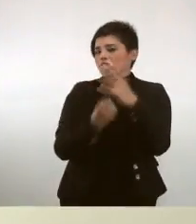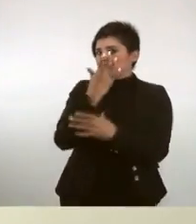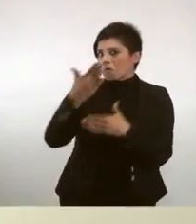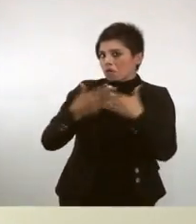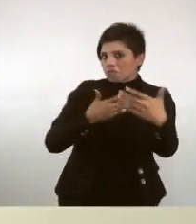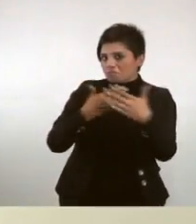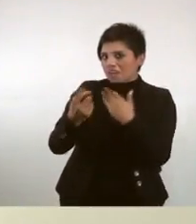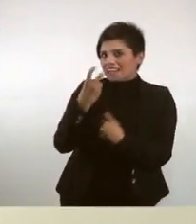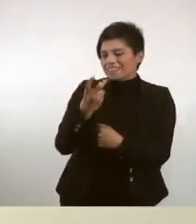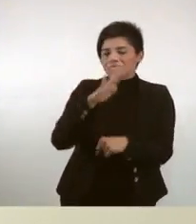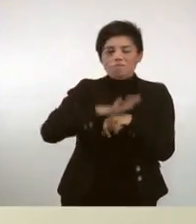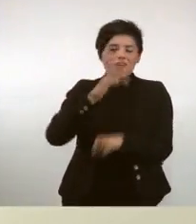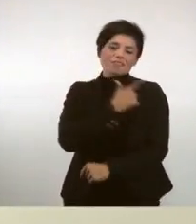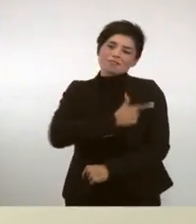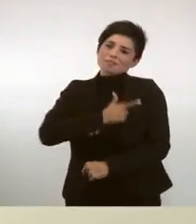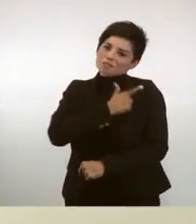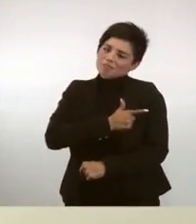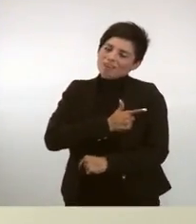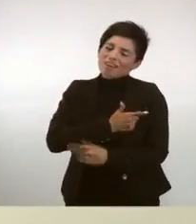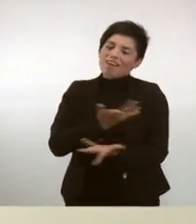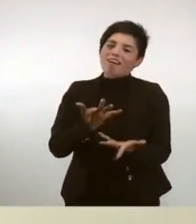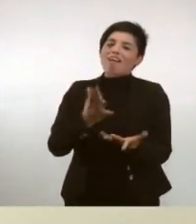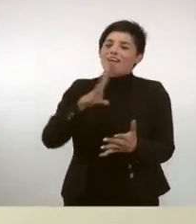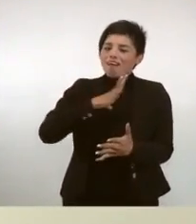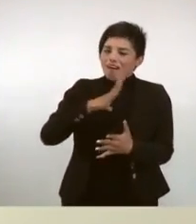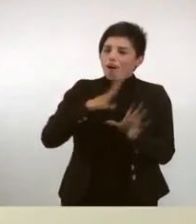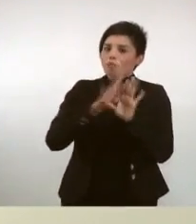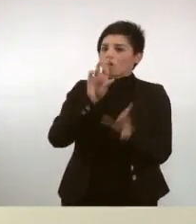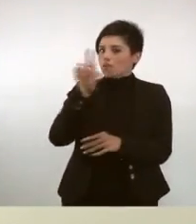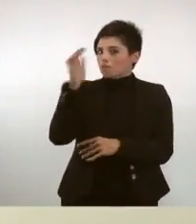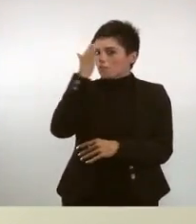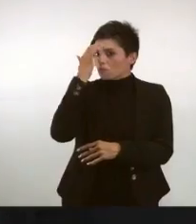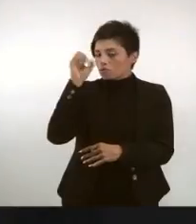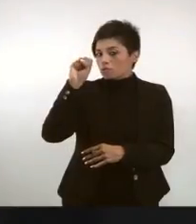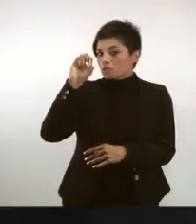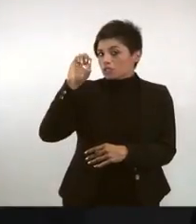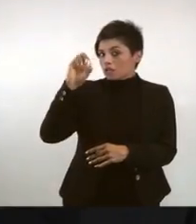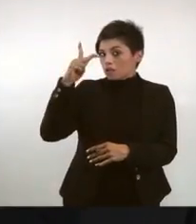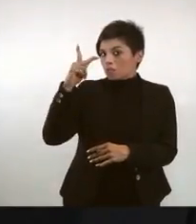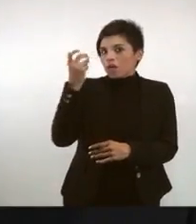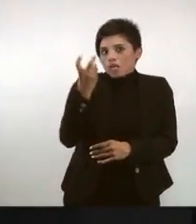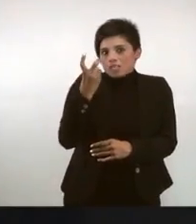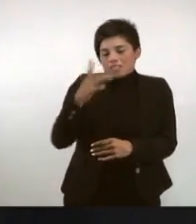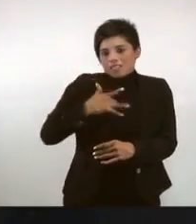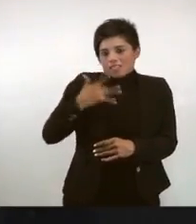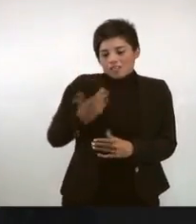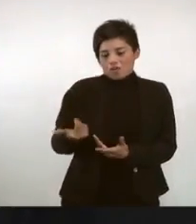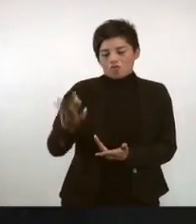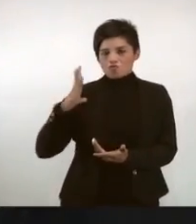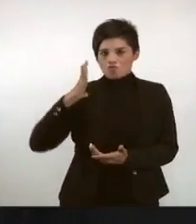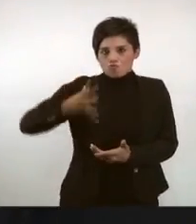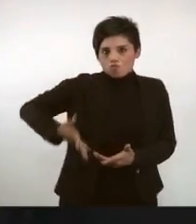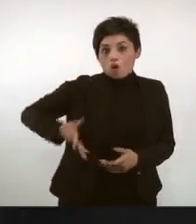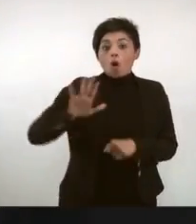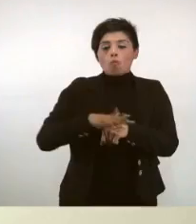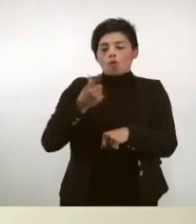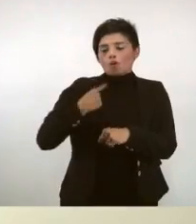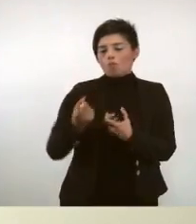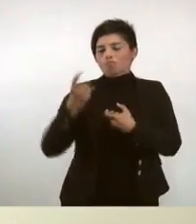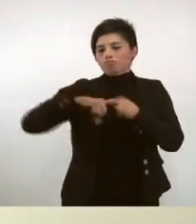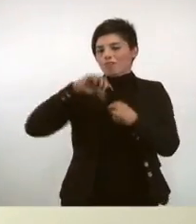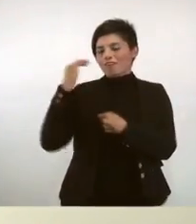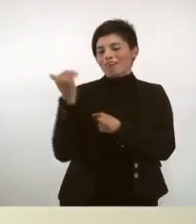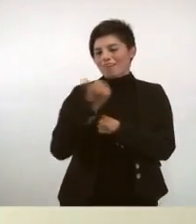Y lo que más me gusta es que está reconocido por la SEP. Lo cual me llena de mucho orgullo porque soy alumno de la UNAD.